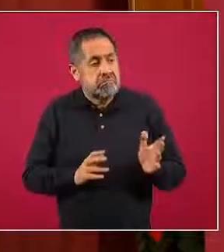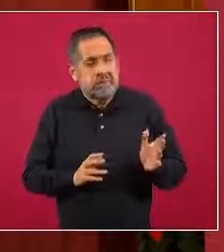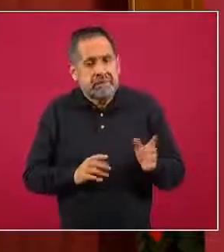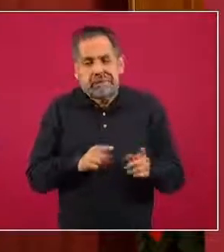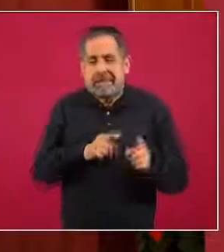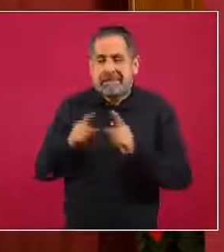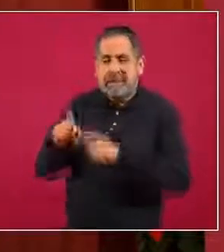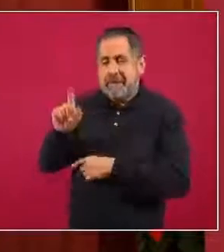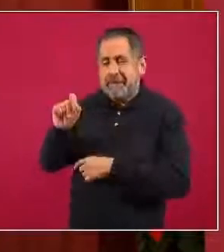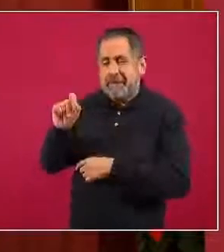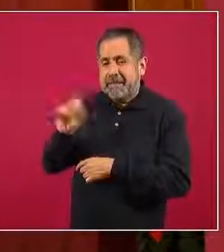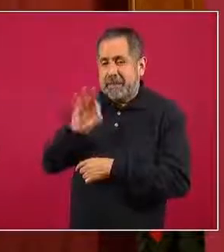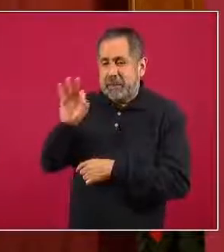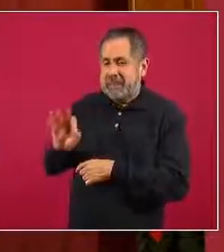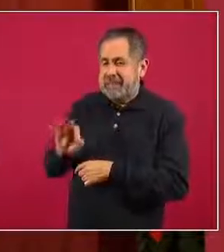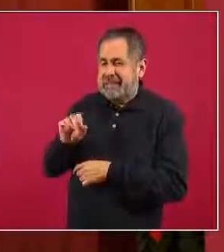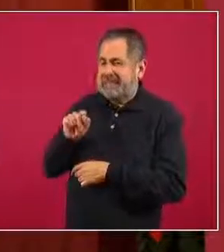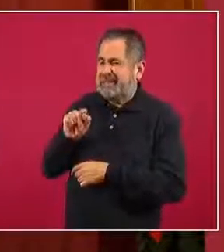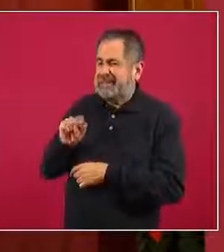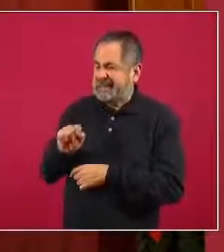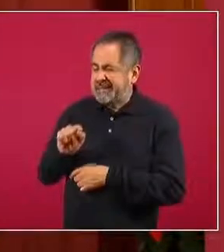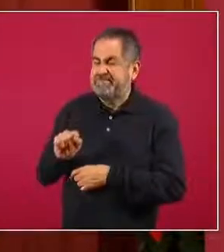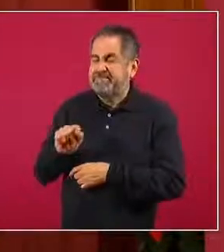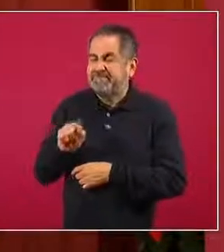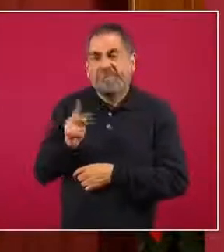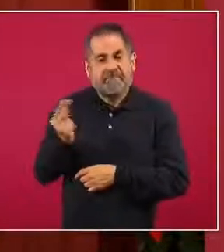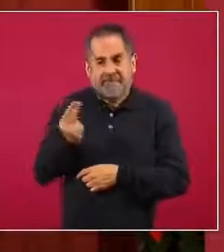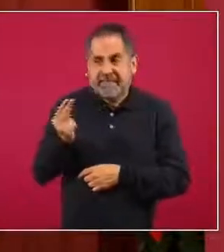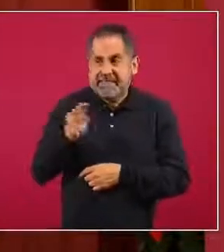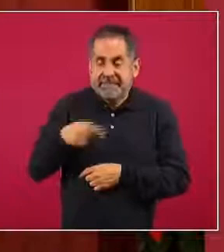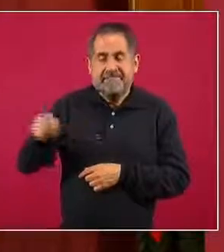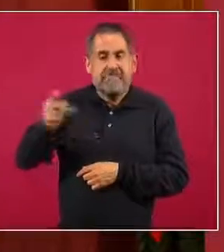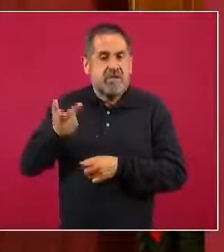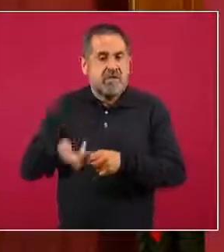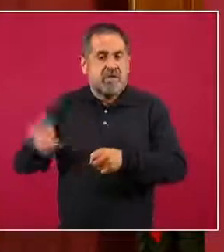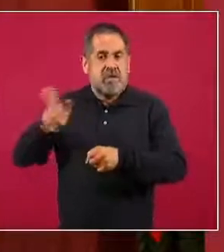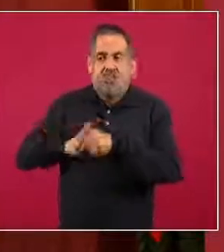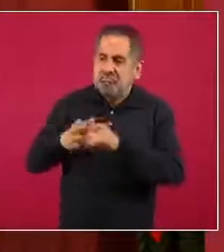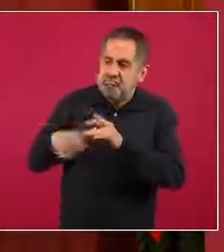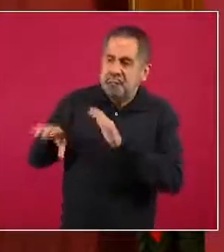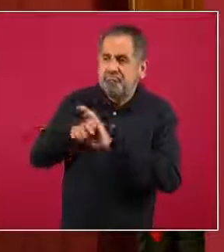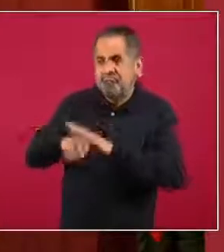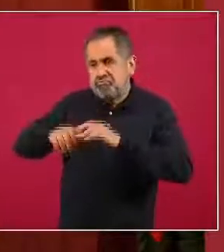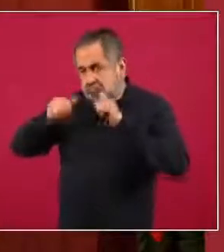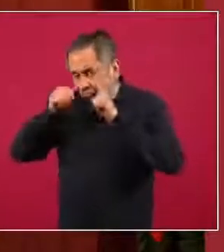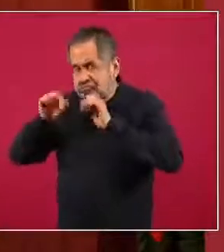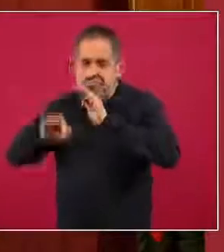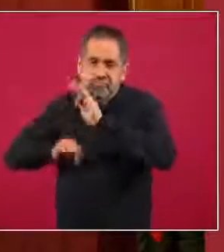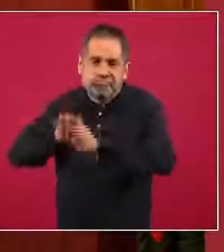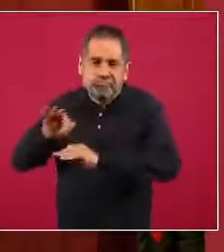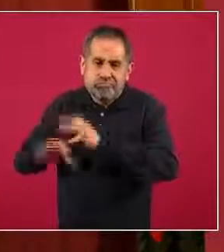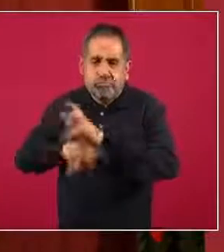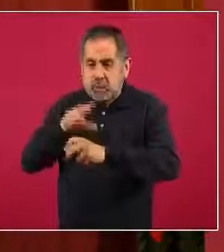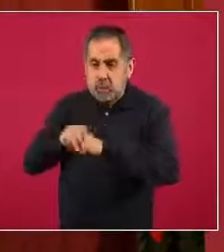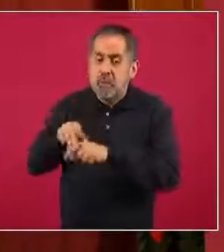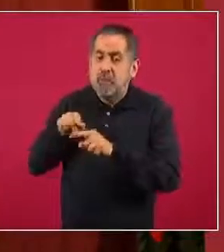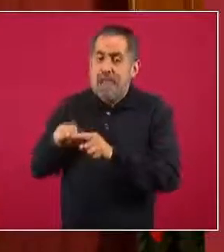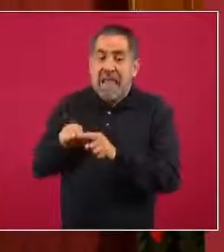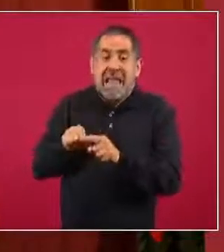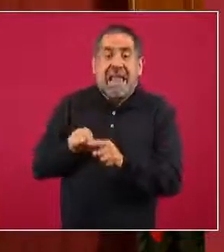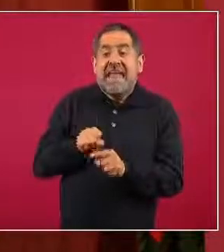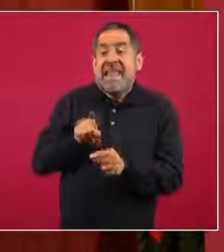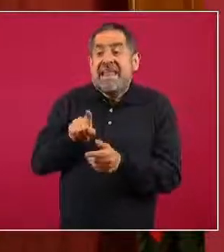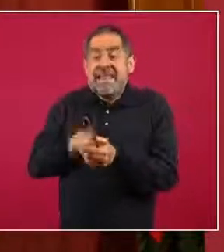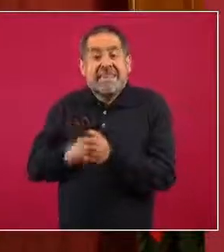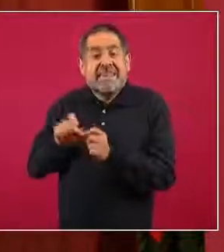menos de 20 por ciento que de seguro sí requerirá una atención médica hospitalaria, encontrándonos con un grupo que además